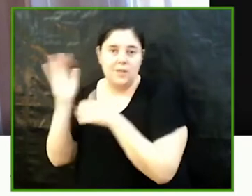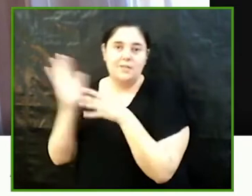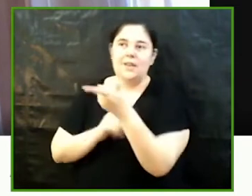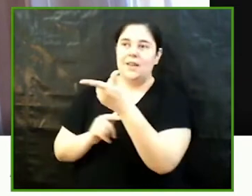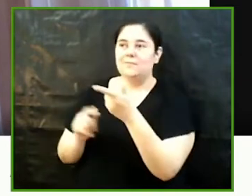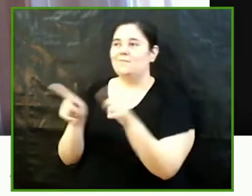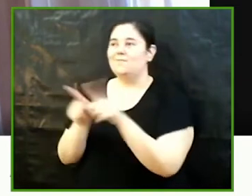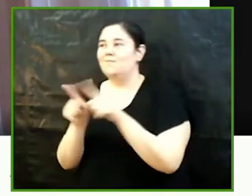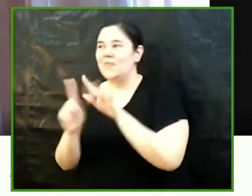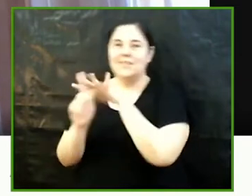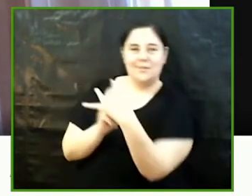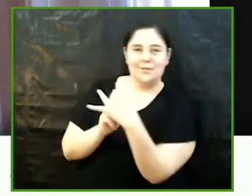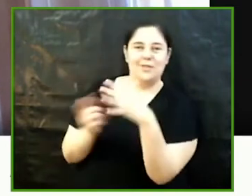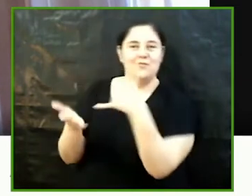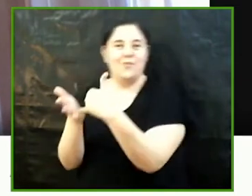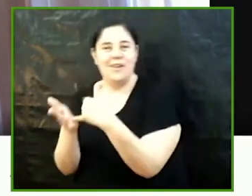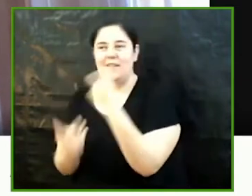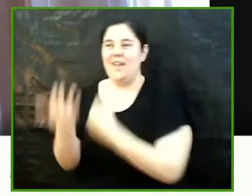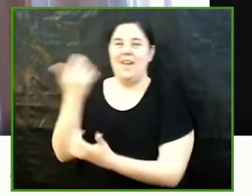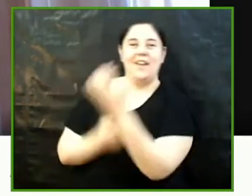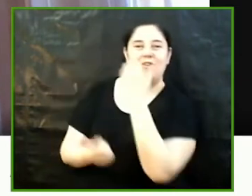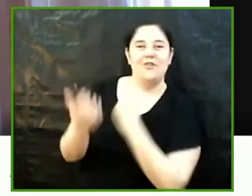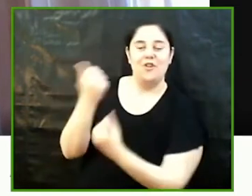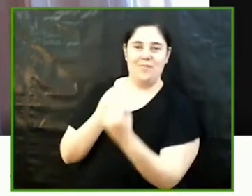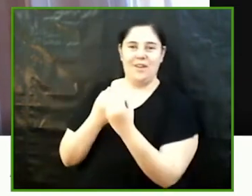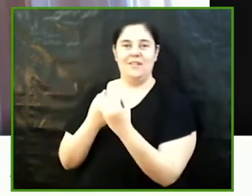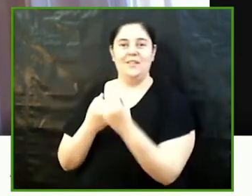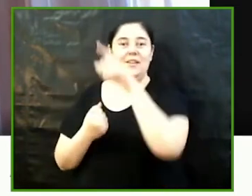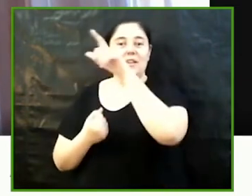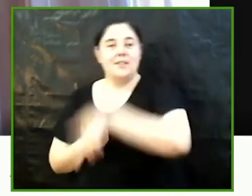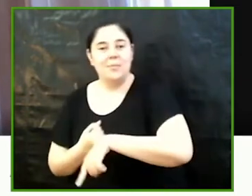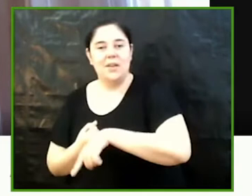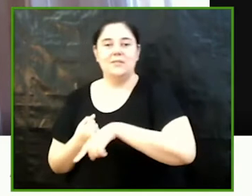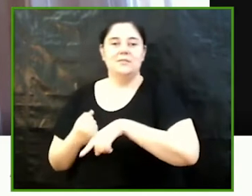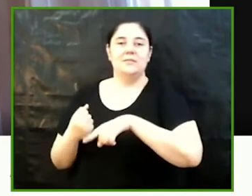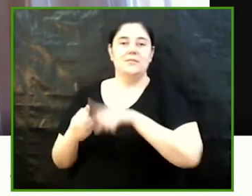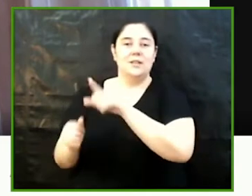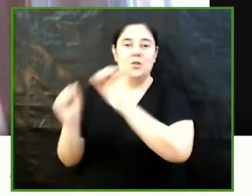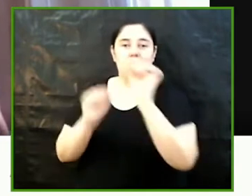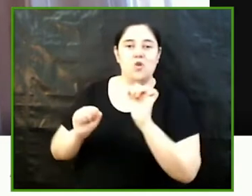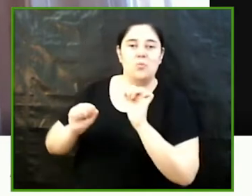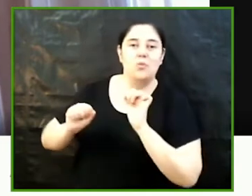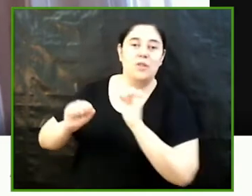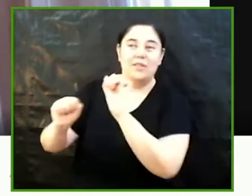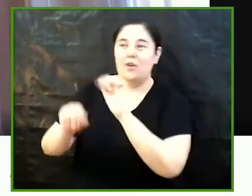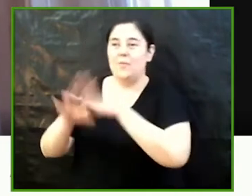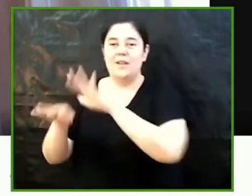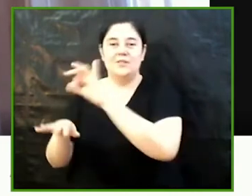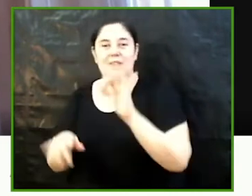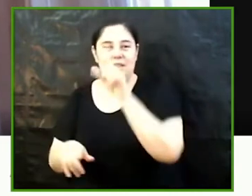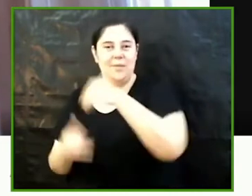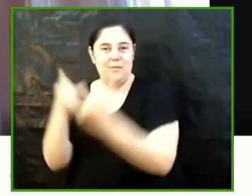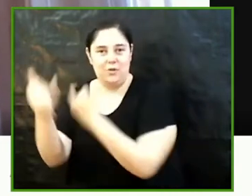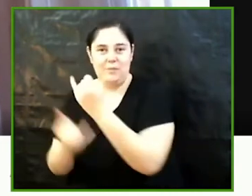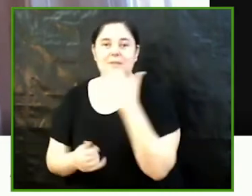vulnerable no únicamente en su vida laboral sino también posteriormente en su protección en seguridad social el trabajo a tiempo